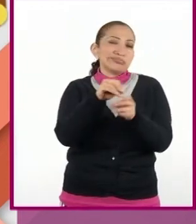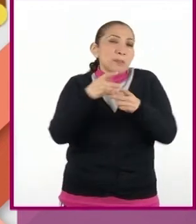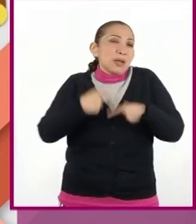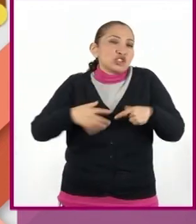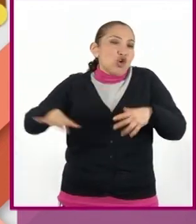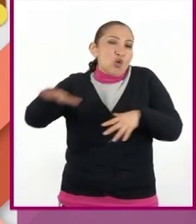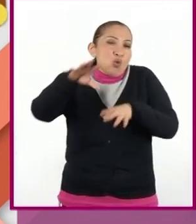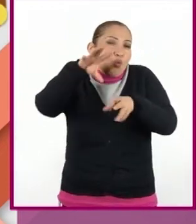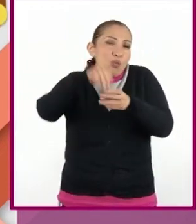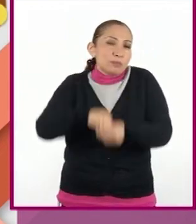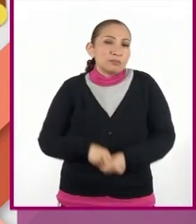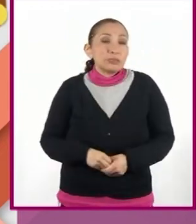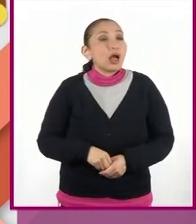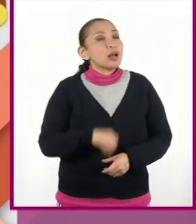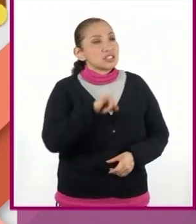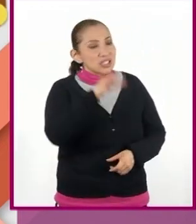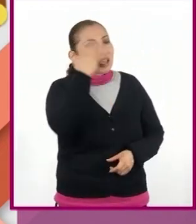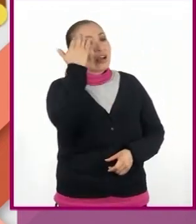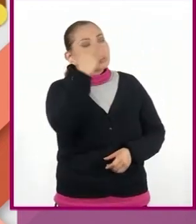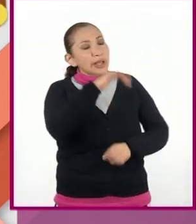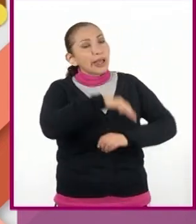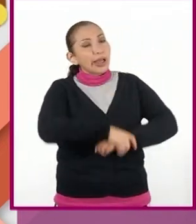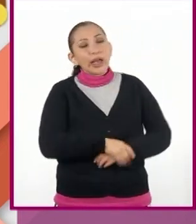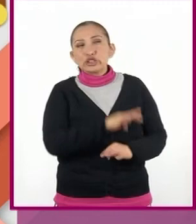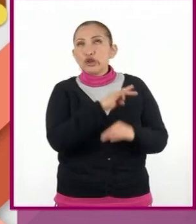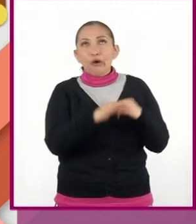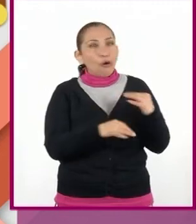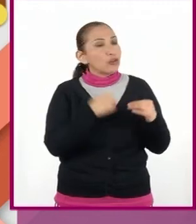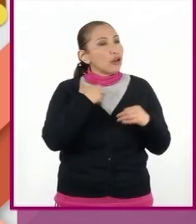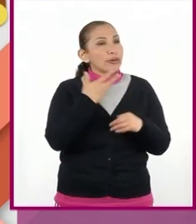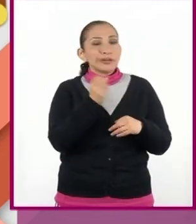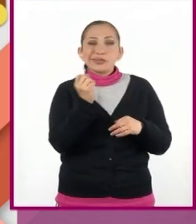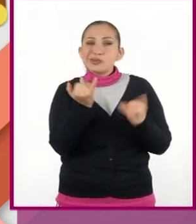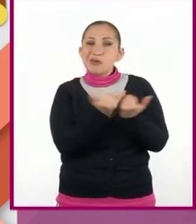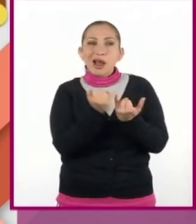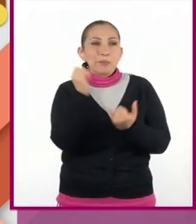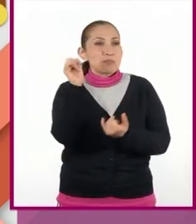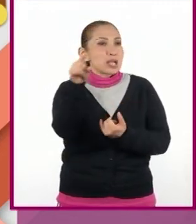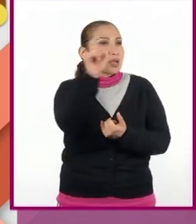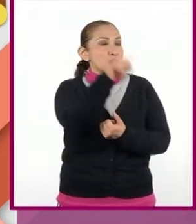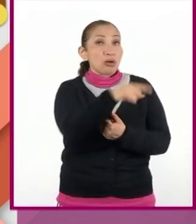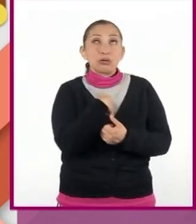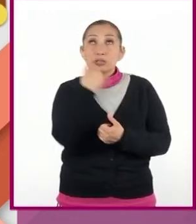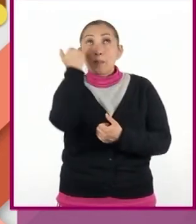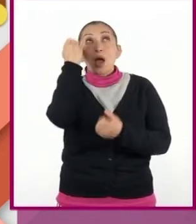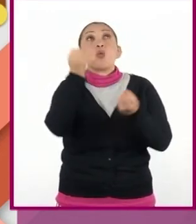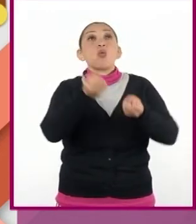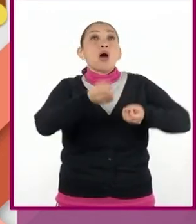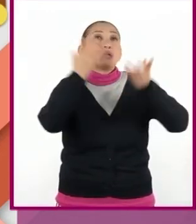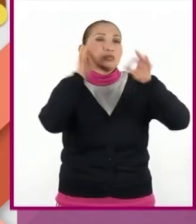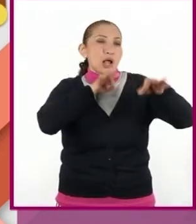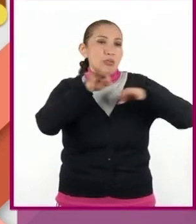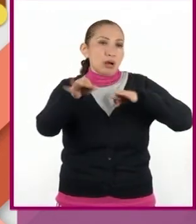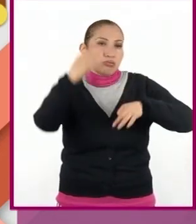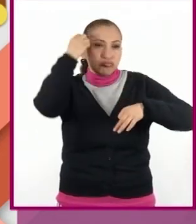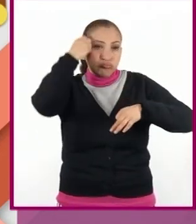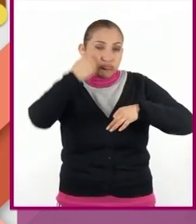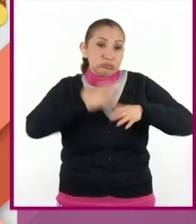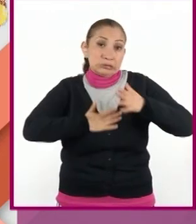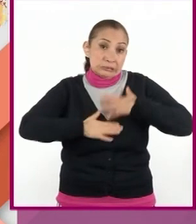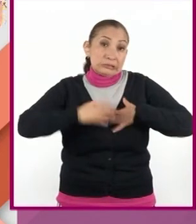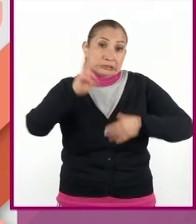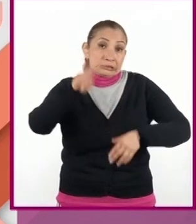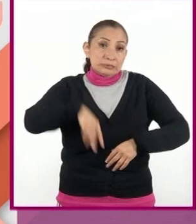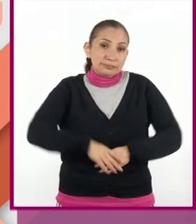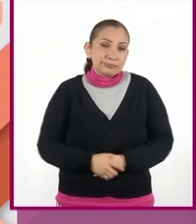la gente. Sí, ya lo sé. Todos andan en lo mismo. ¿No se imagina cuánto trabajo he tenido últimamente?